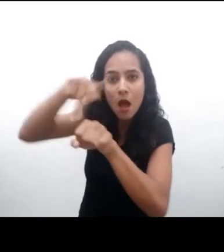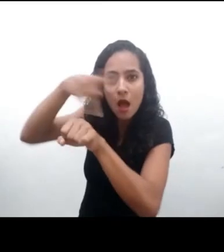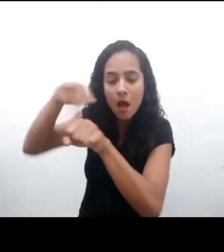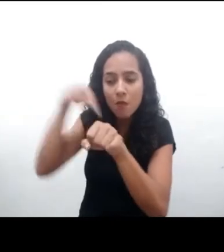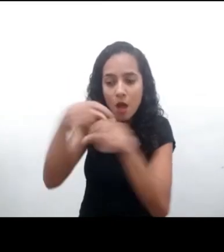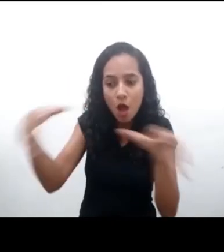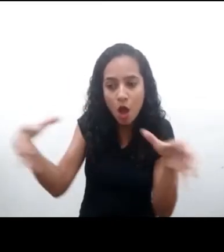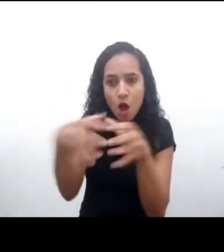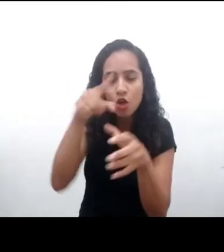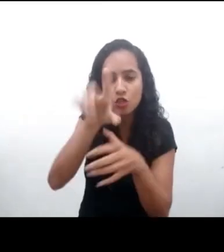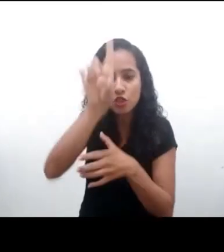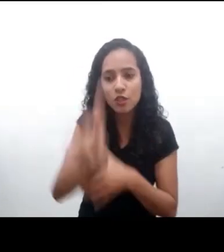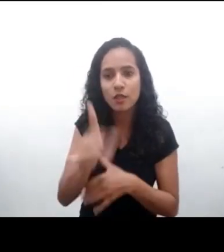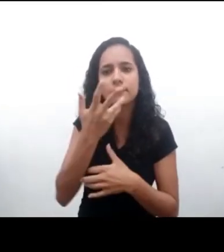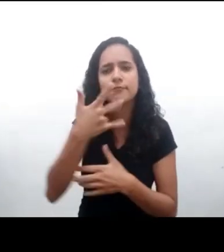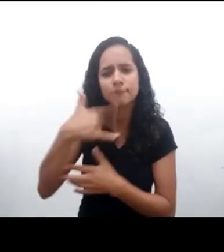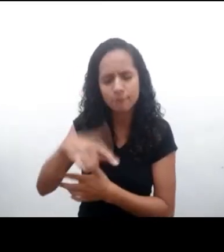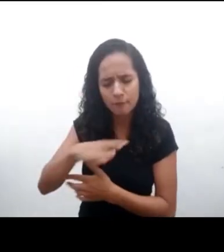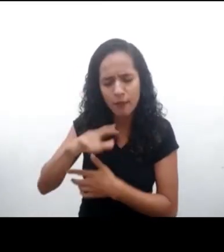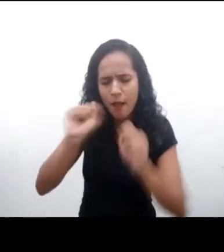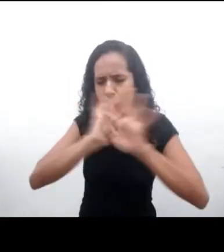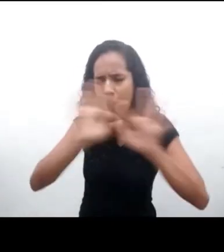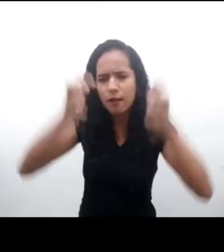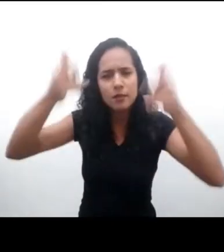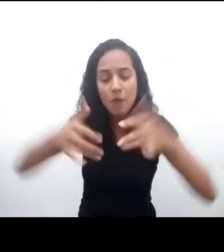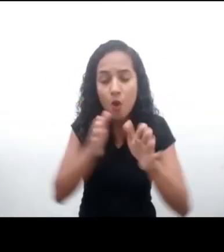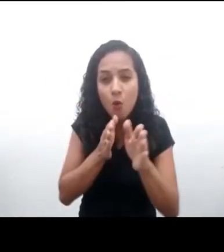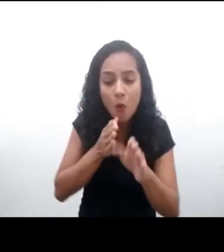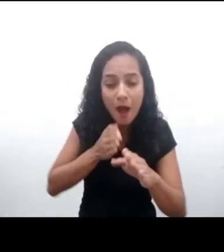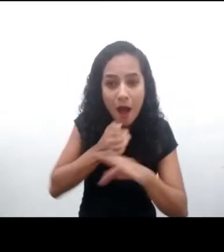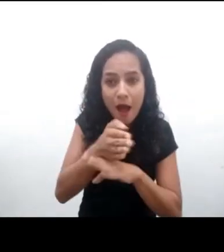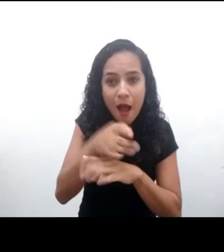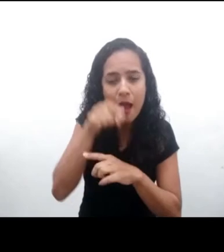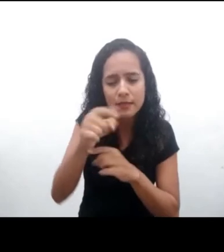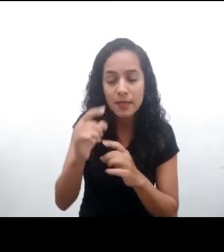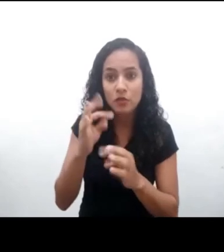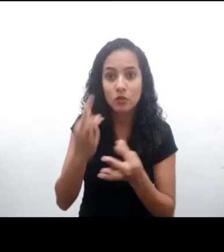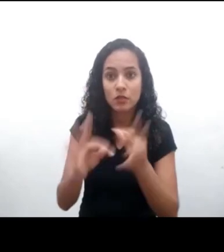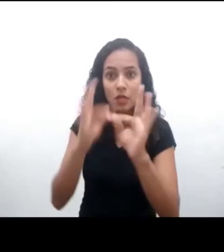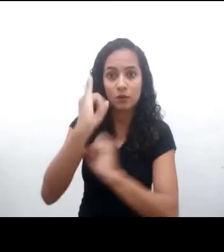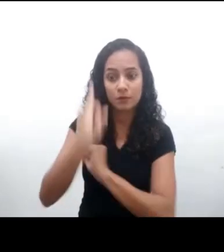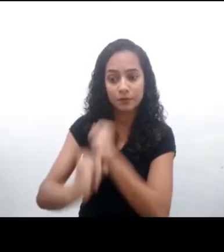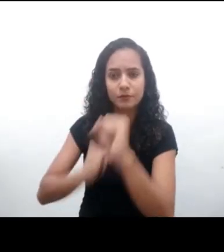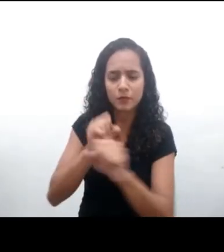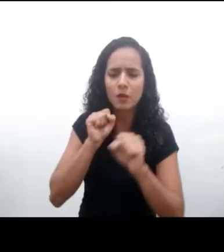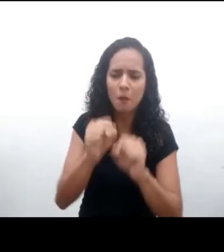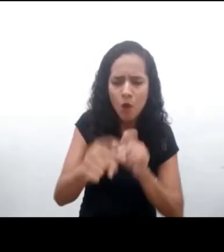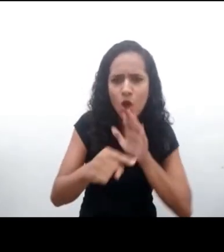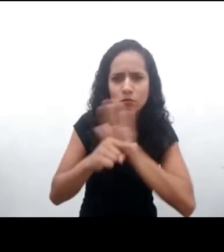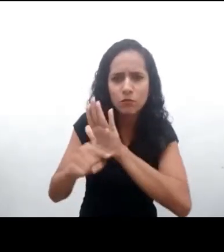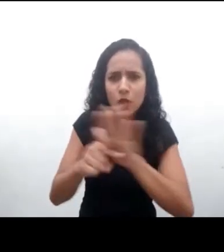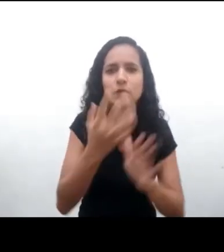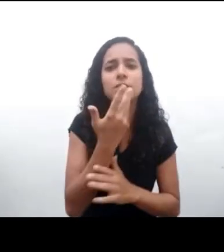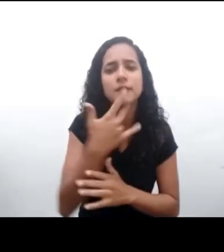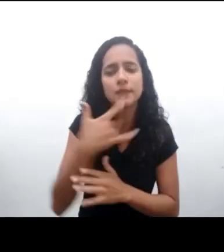trae recomendaciones sobre el tema de los países signatarios de la Convención de los Derechos de la Niñez, y aclara que las tecnologías